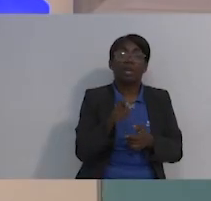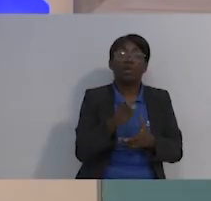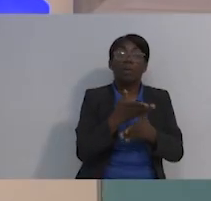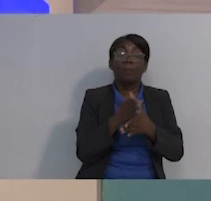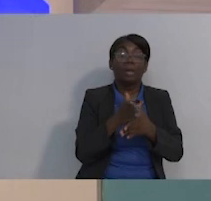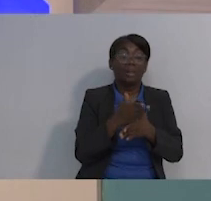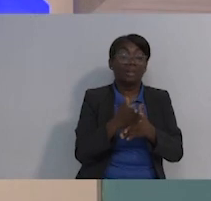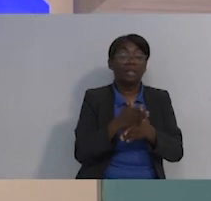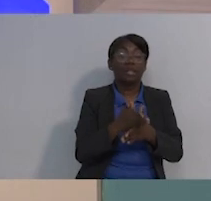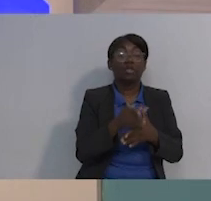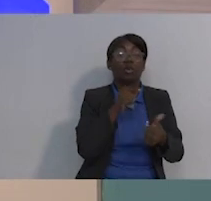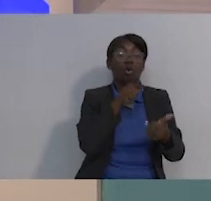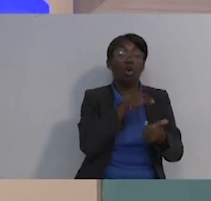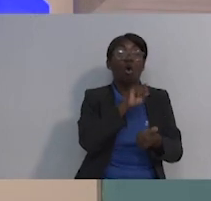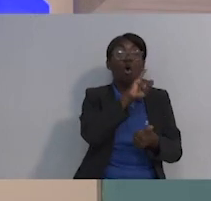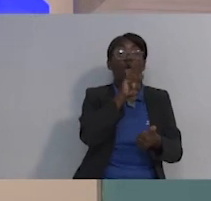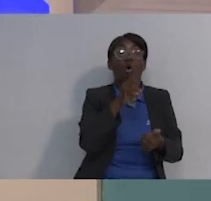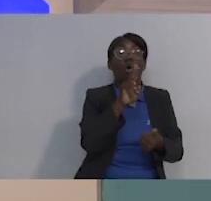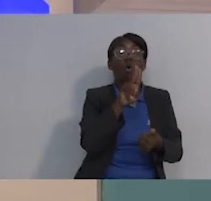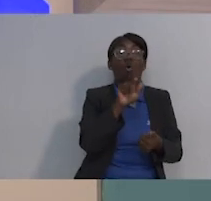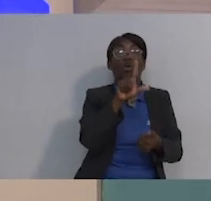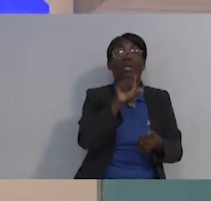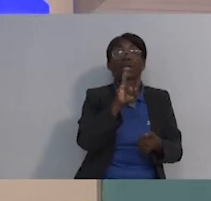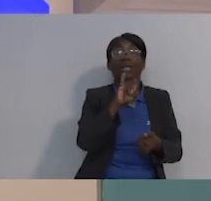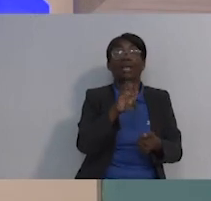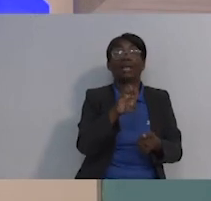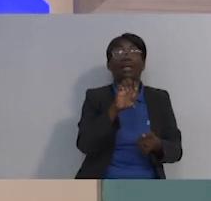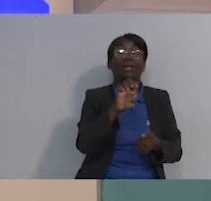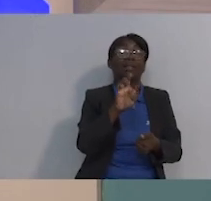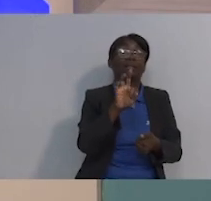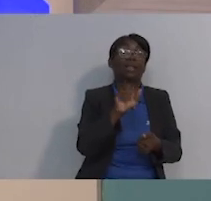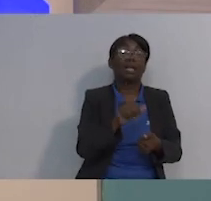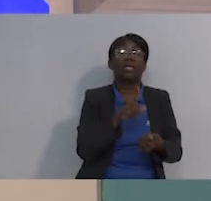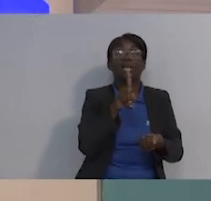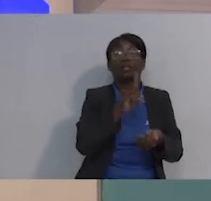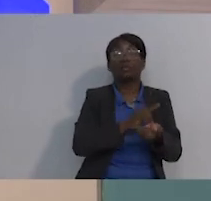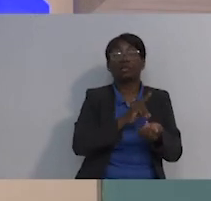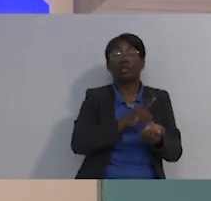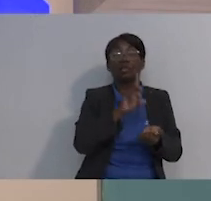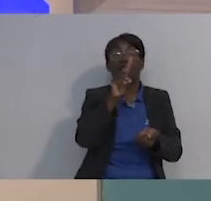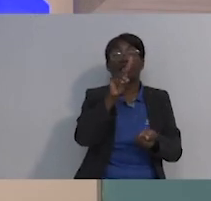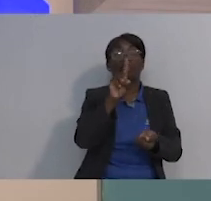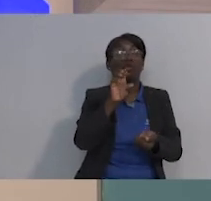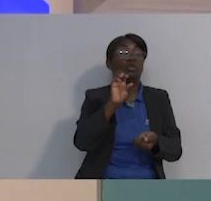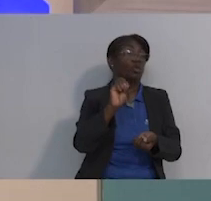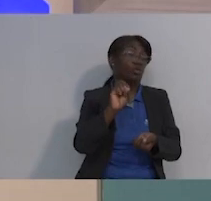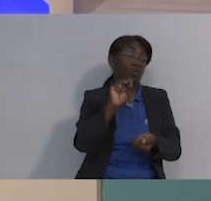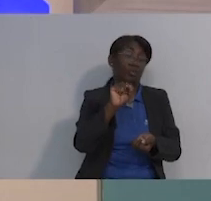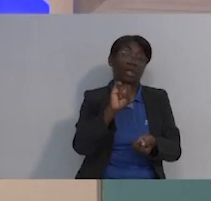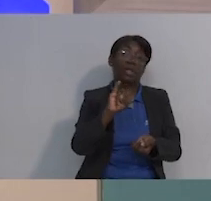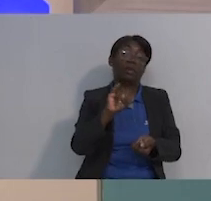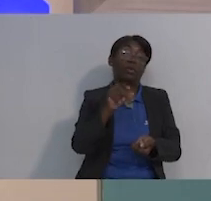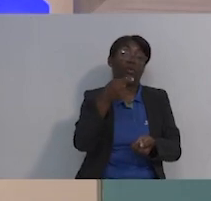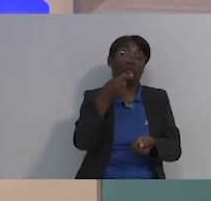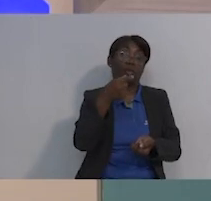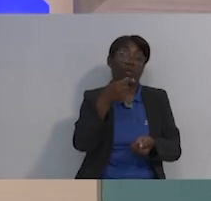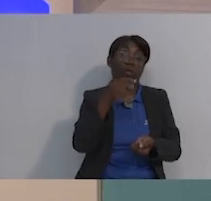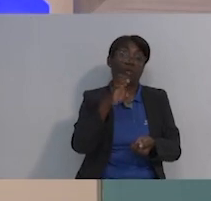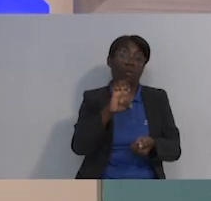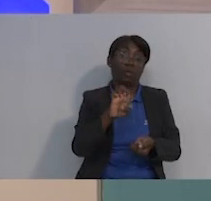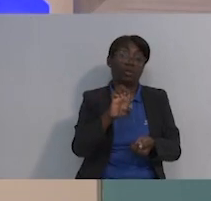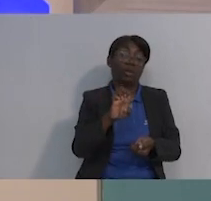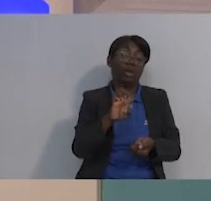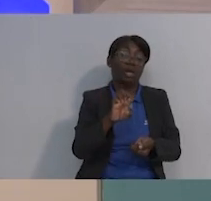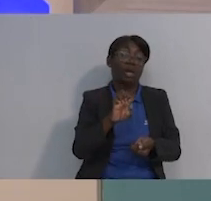les animamos a ustedes a que no se achicopale, como dicen los mexicanos, y sigamos